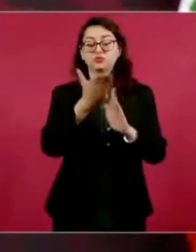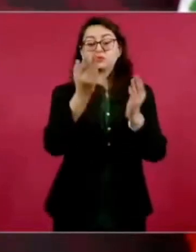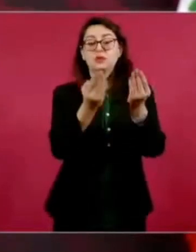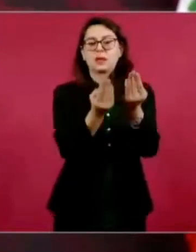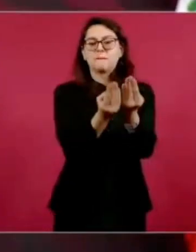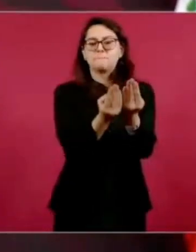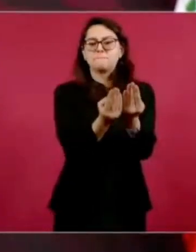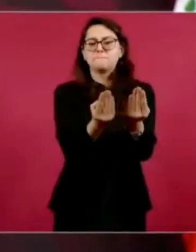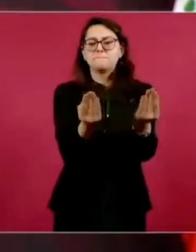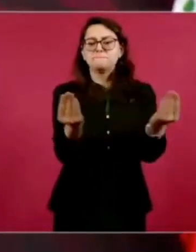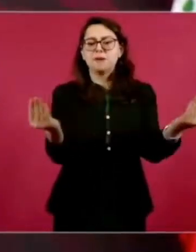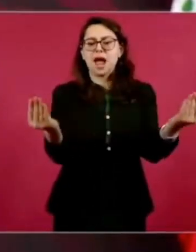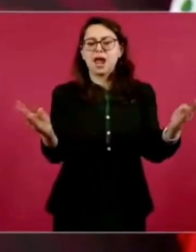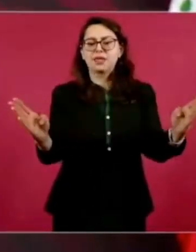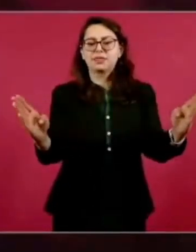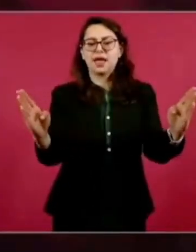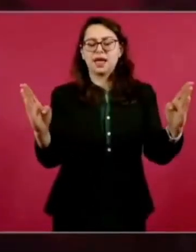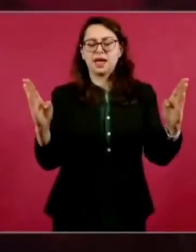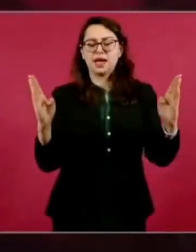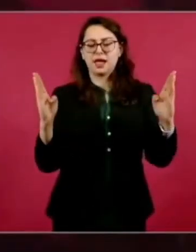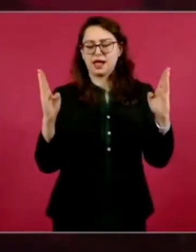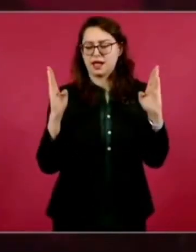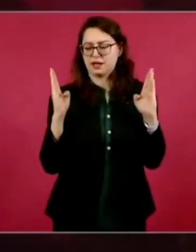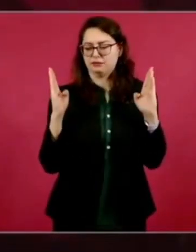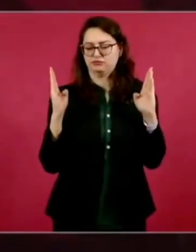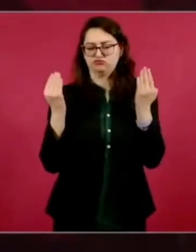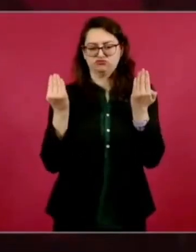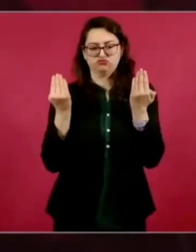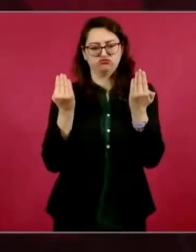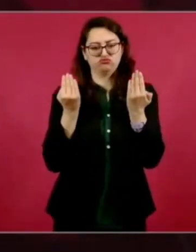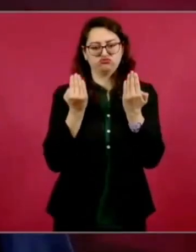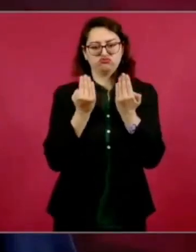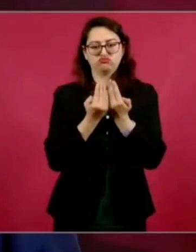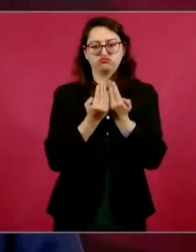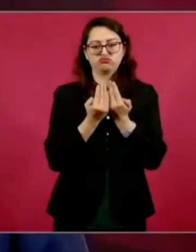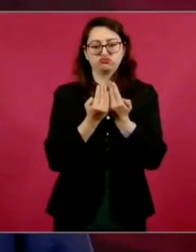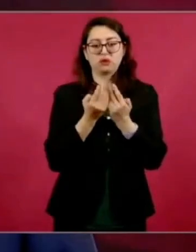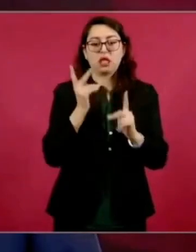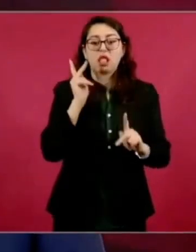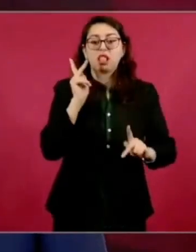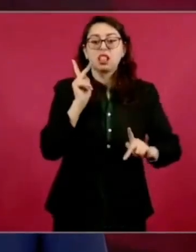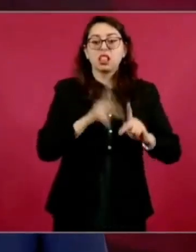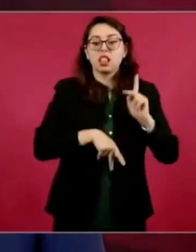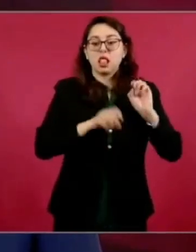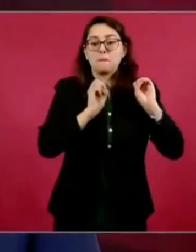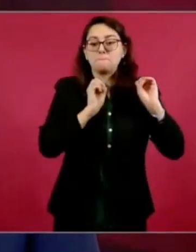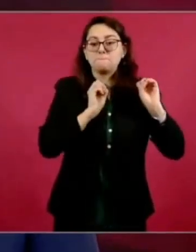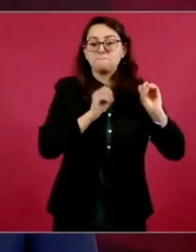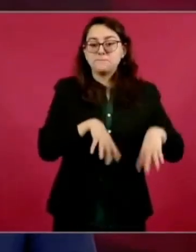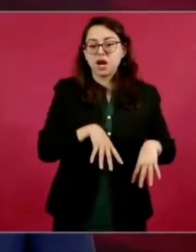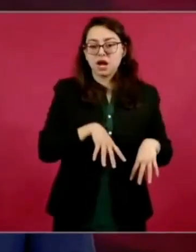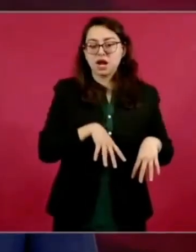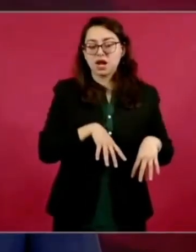y ni siquiera terminan la barda